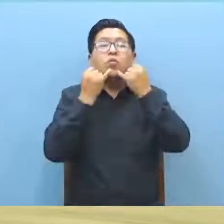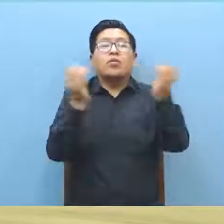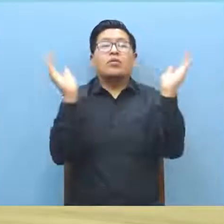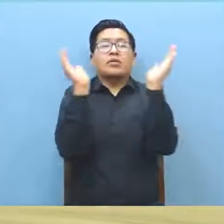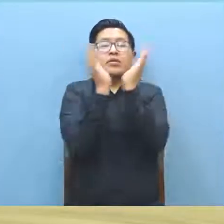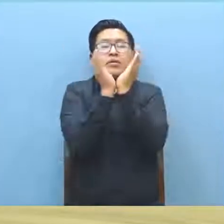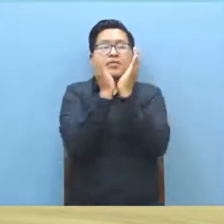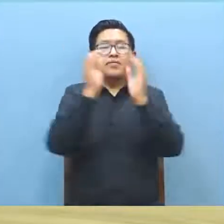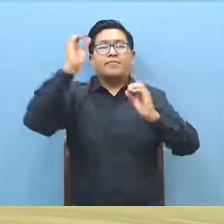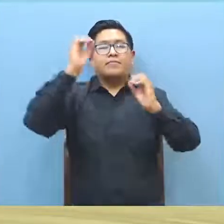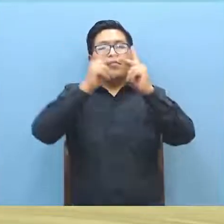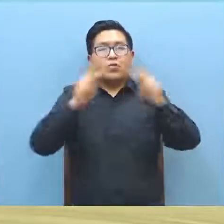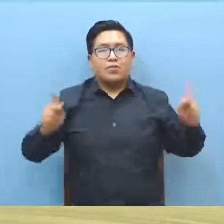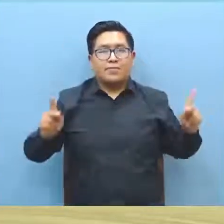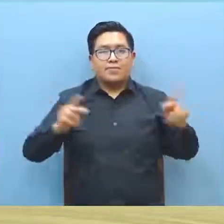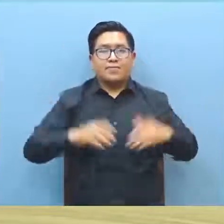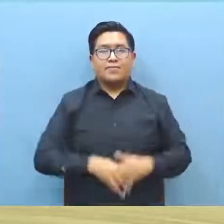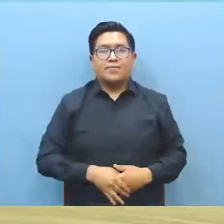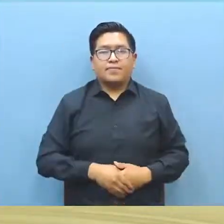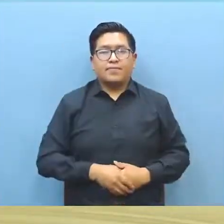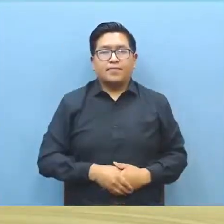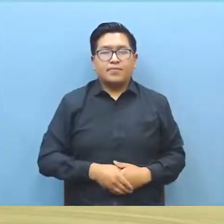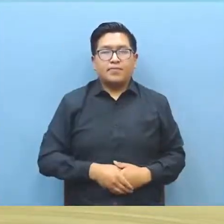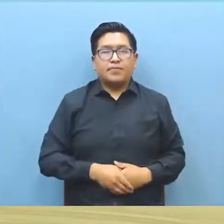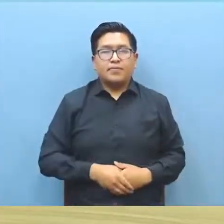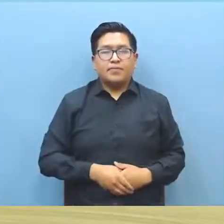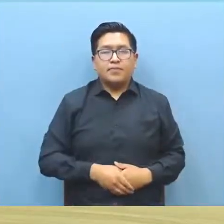DEP Noticias, Gunar Llanos, desde Potosí.